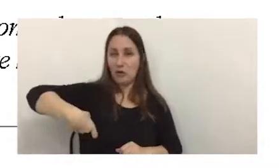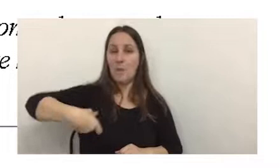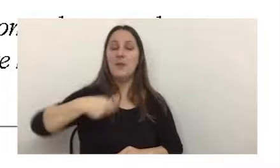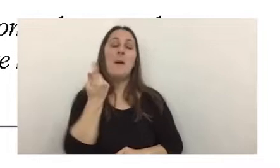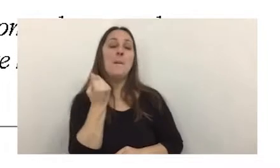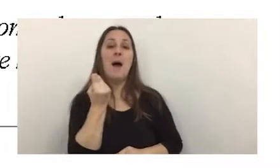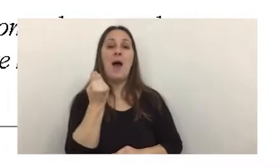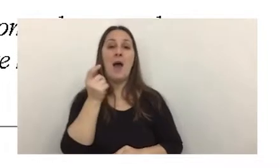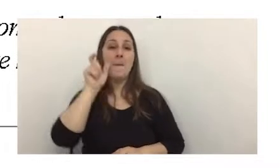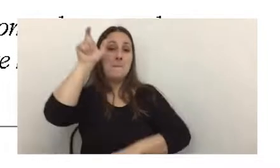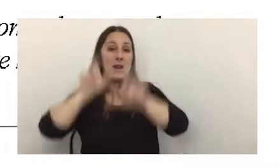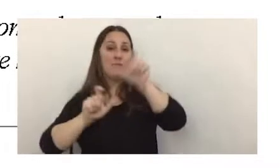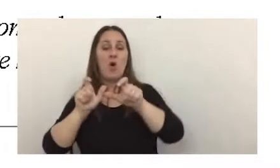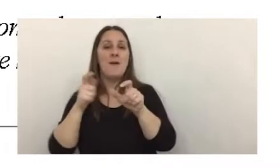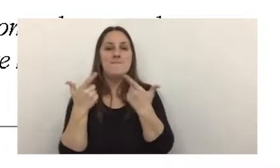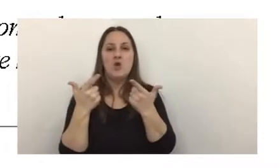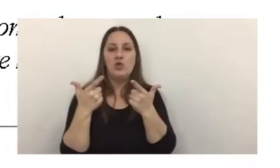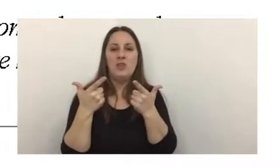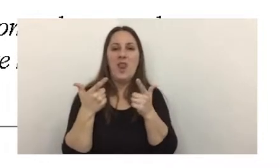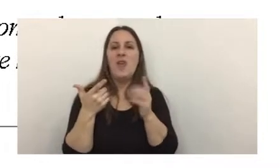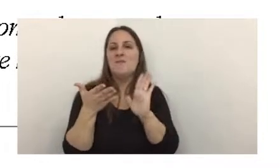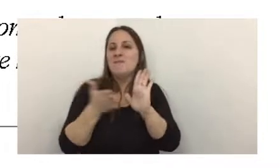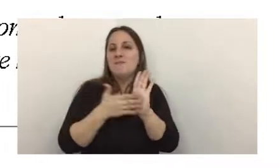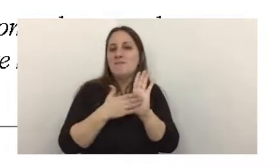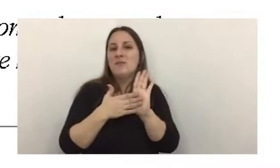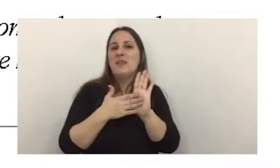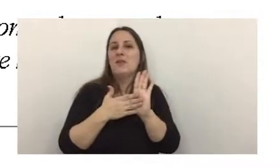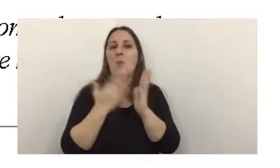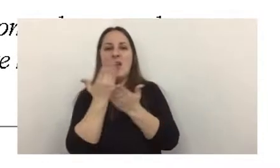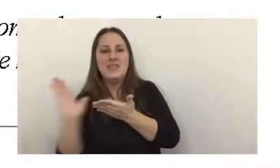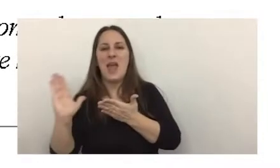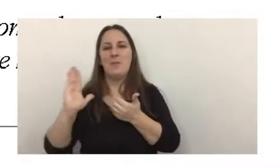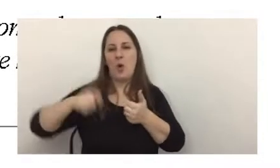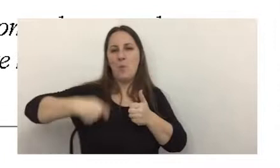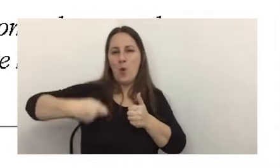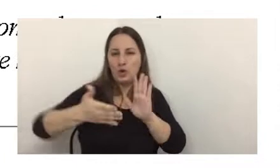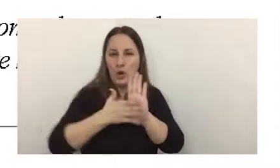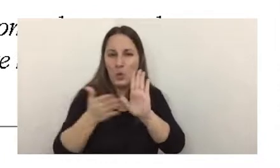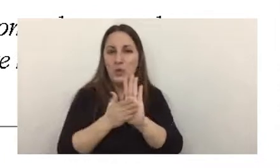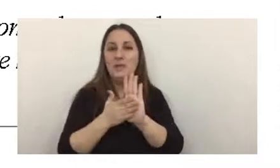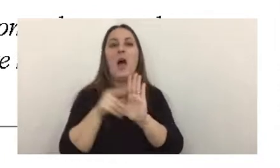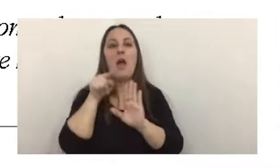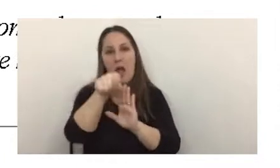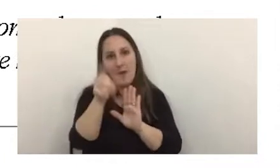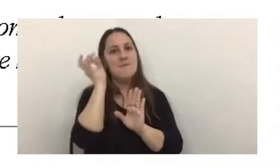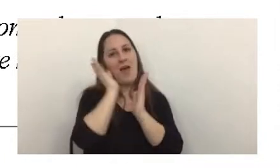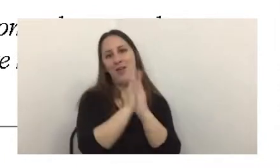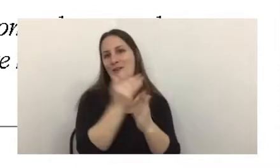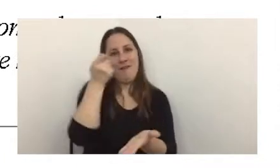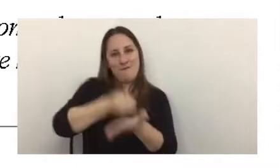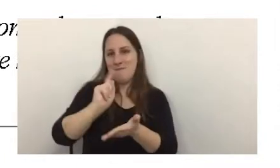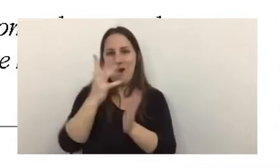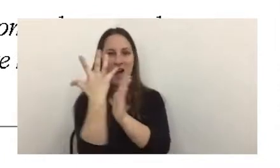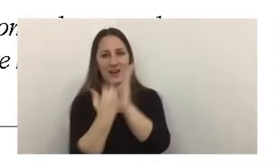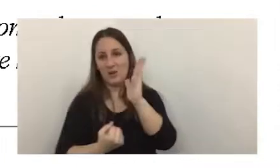aquellos que no acrediten su condición de exentos monotributistas que los libera de retenciones